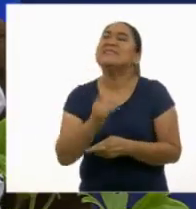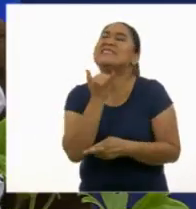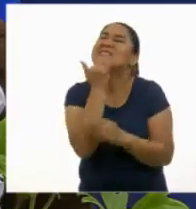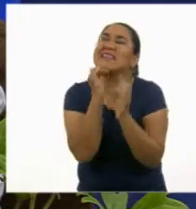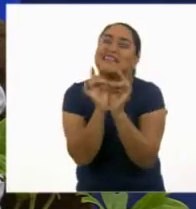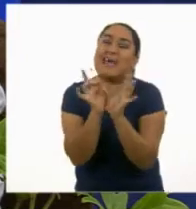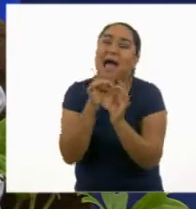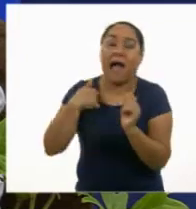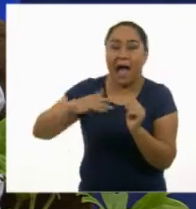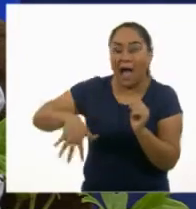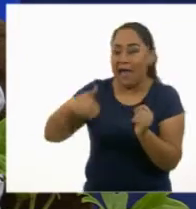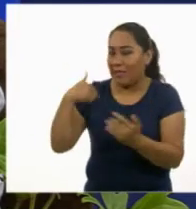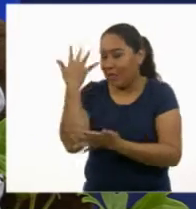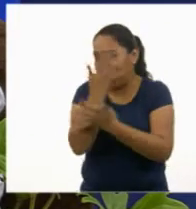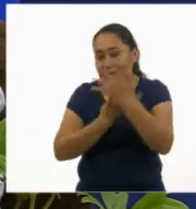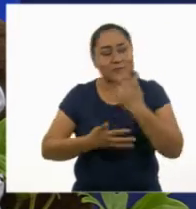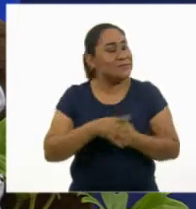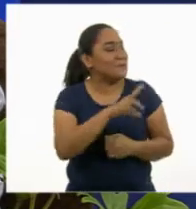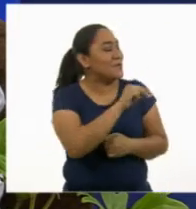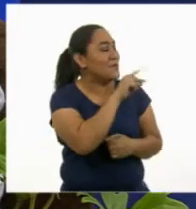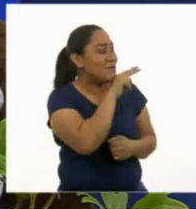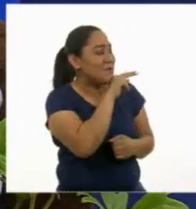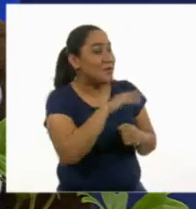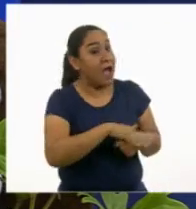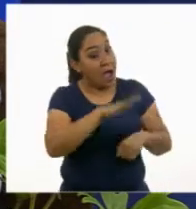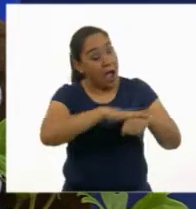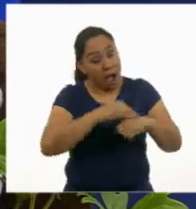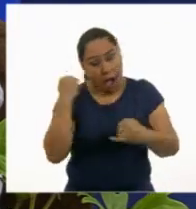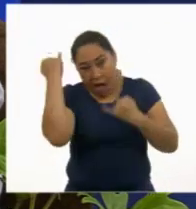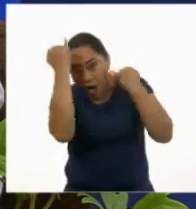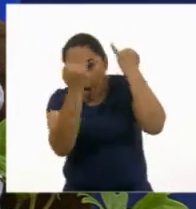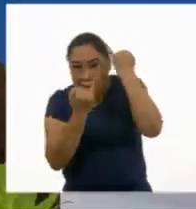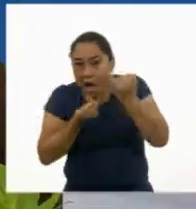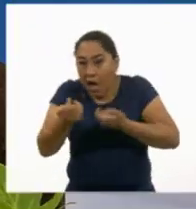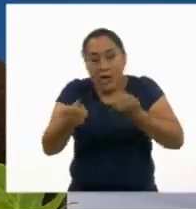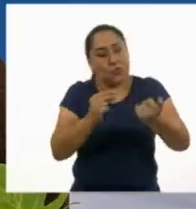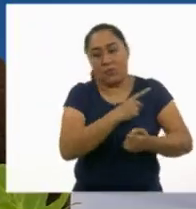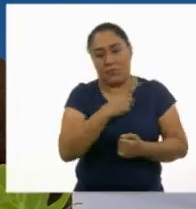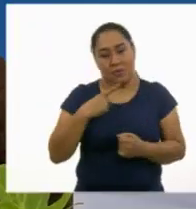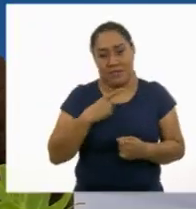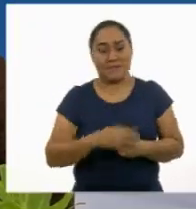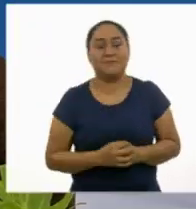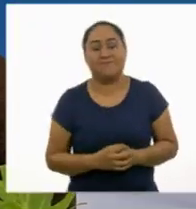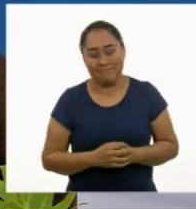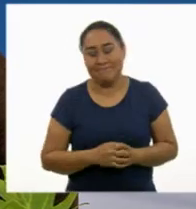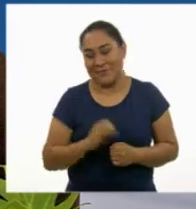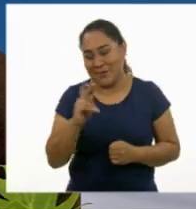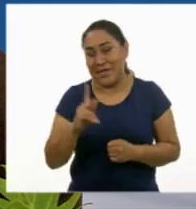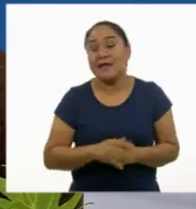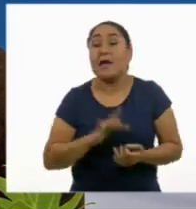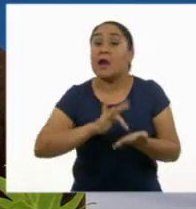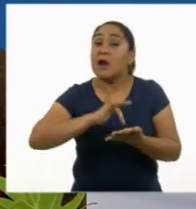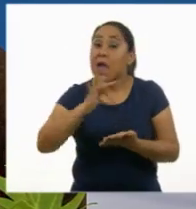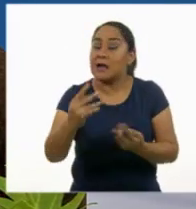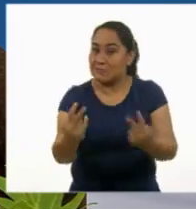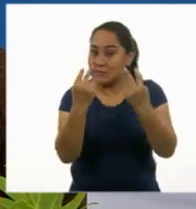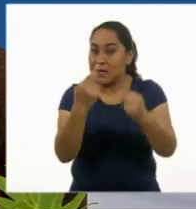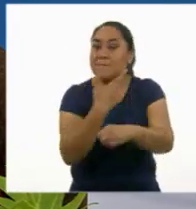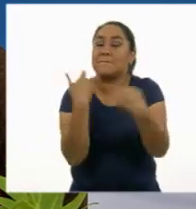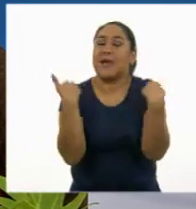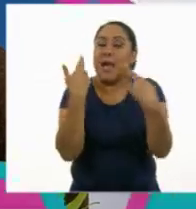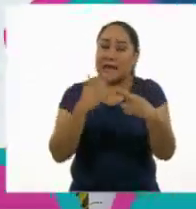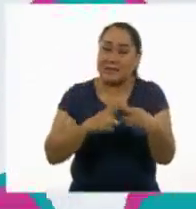disculpa por lo de hace rato. No te preocupes. Deja las etiquetas. Será. Gracias a todas las maestras y los maestros que nos